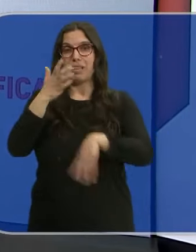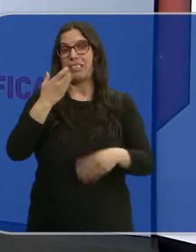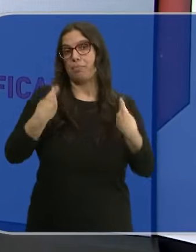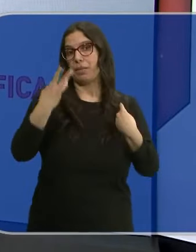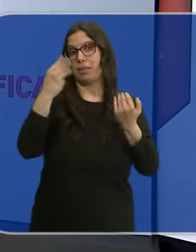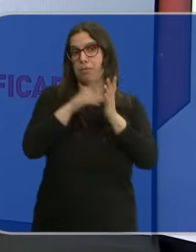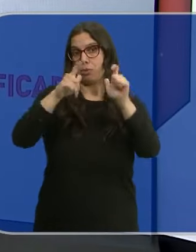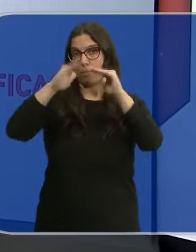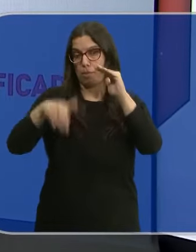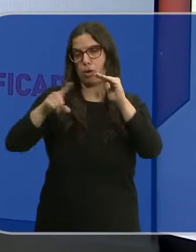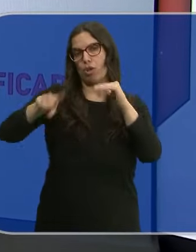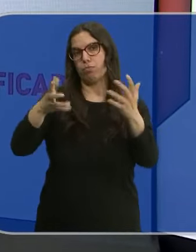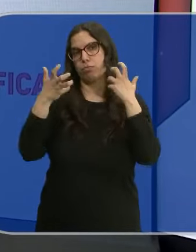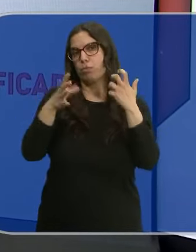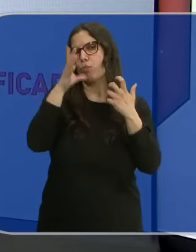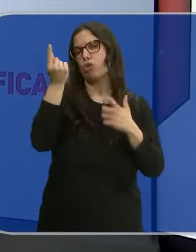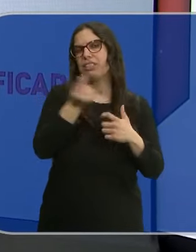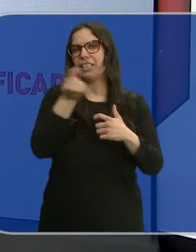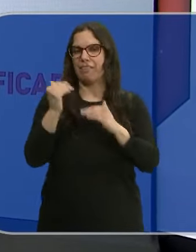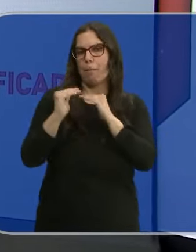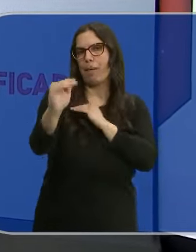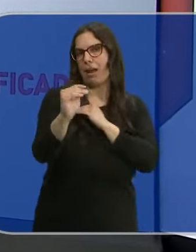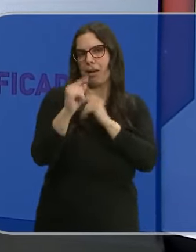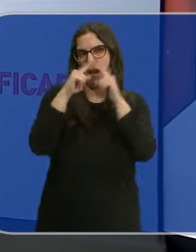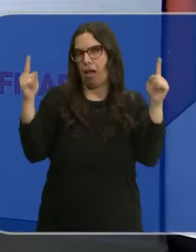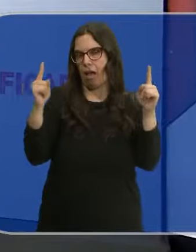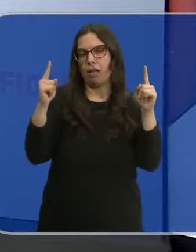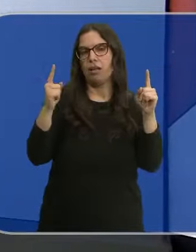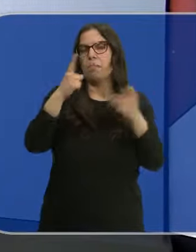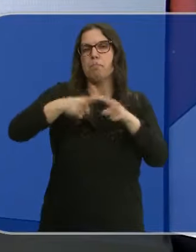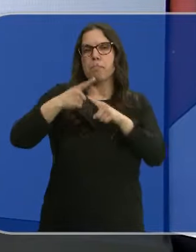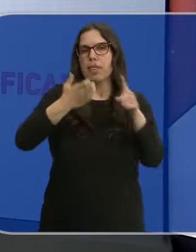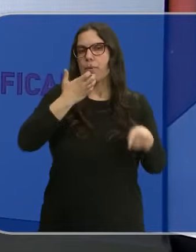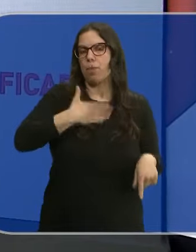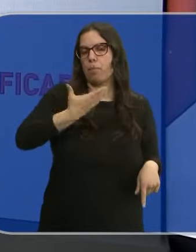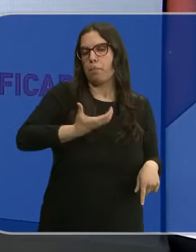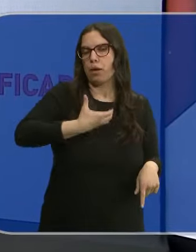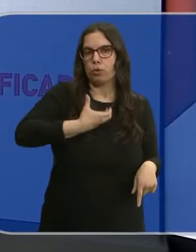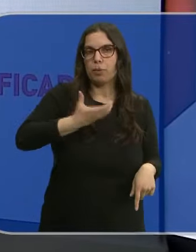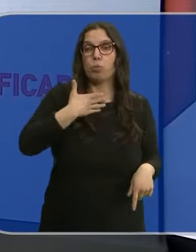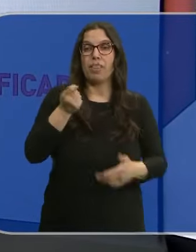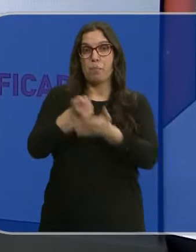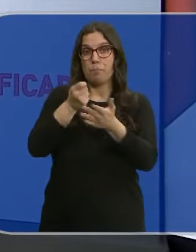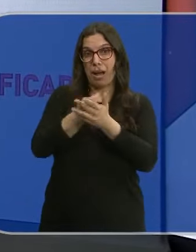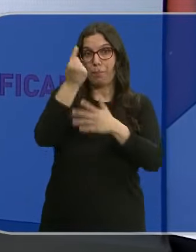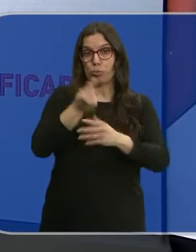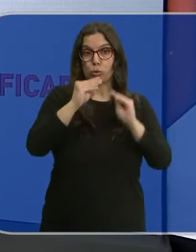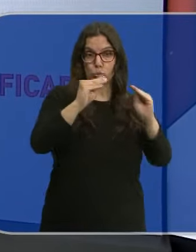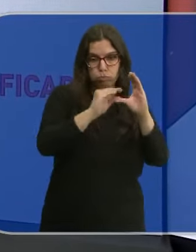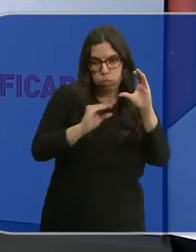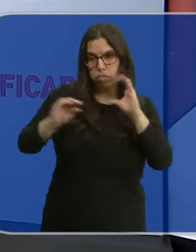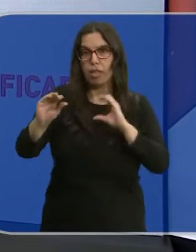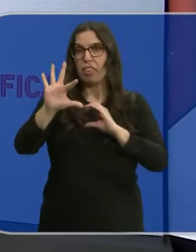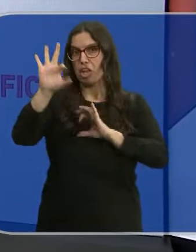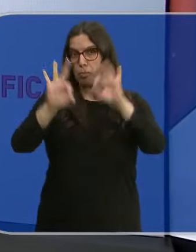de menos de 3.000 habitantes se benefician de una tarifa plana de la SGAE. De media, los consistorios dedican entre un 5 y un 8% de su presupuesto